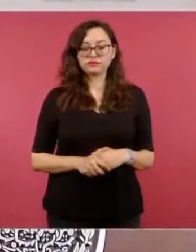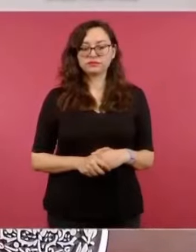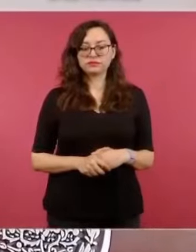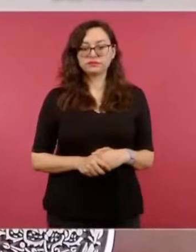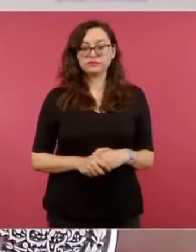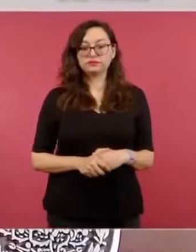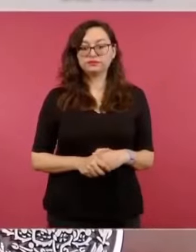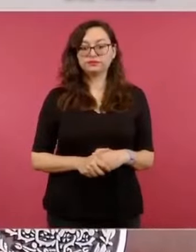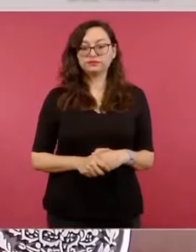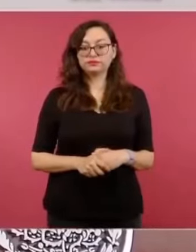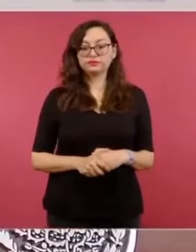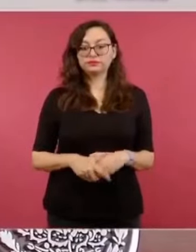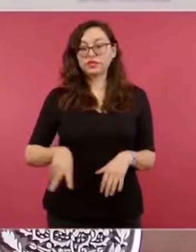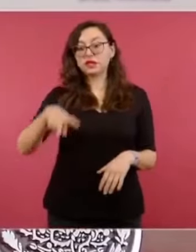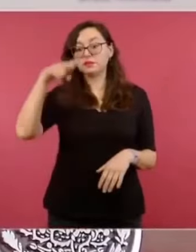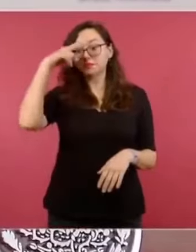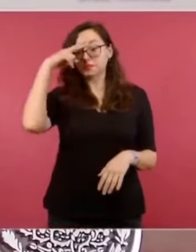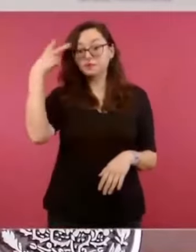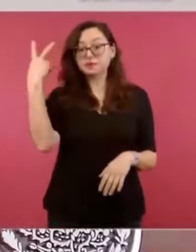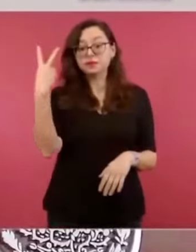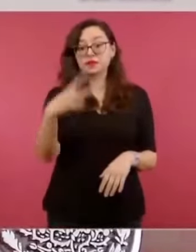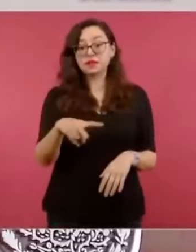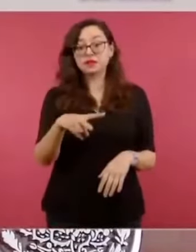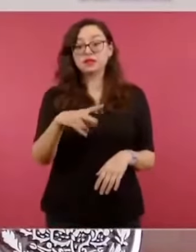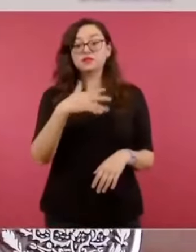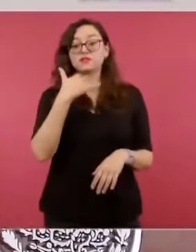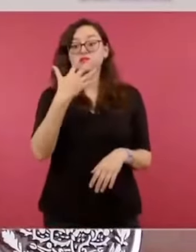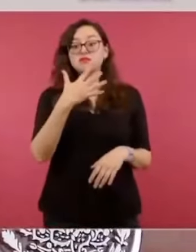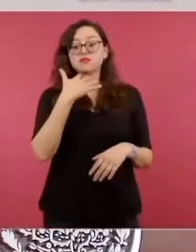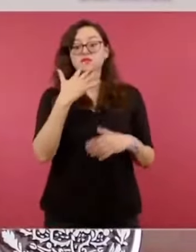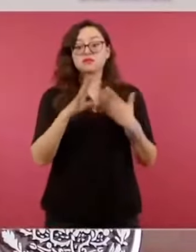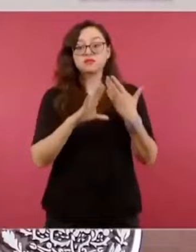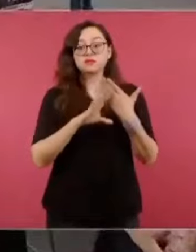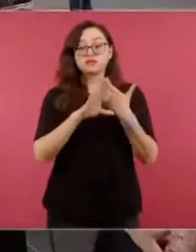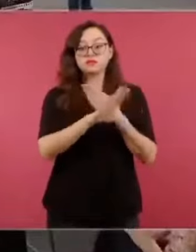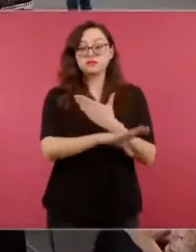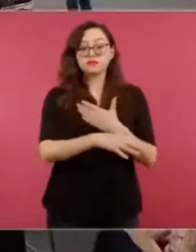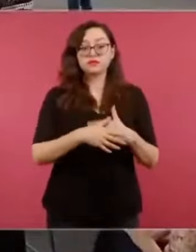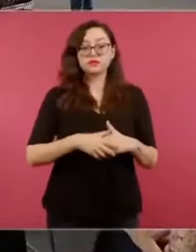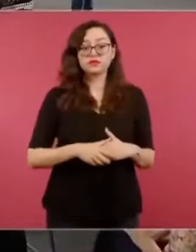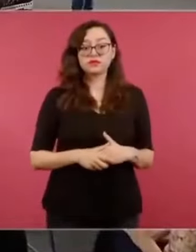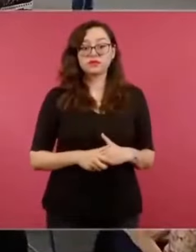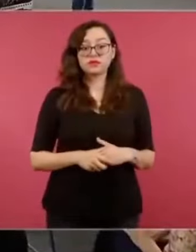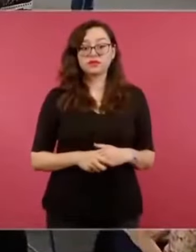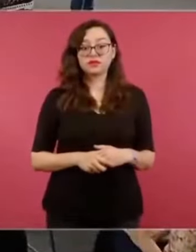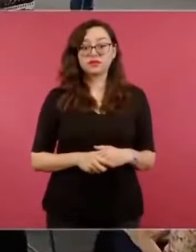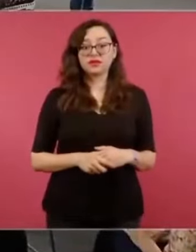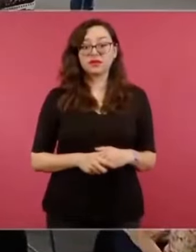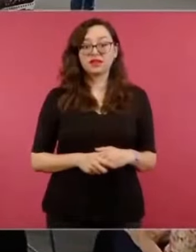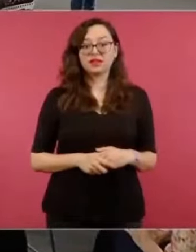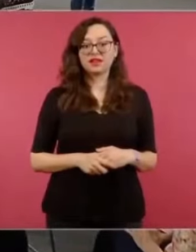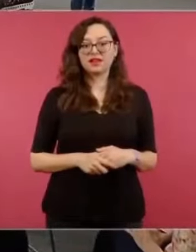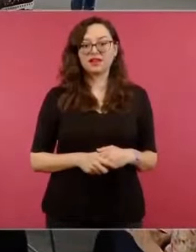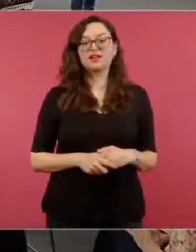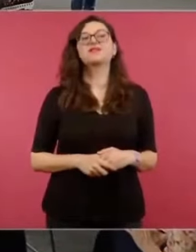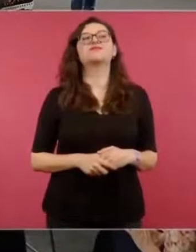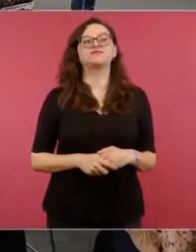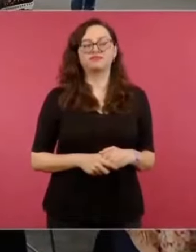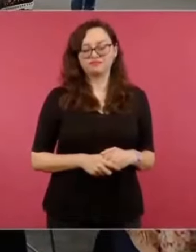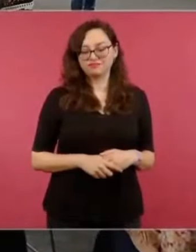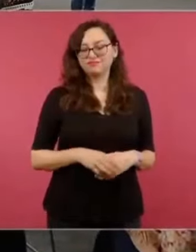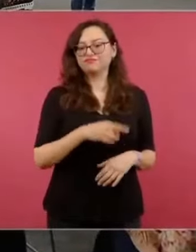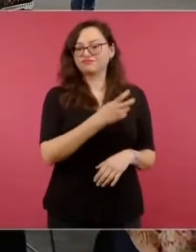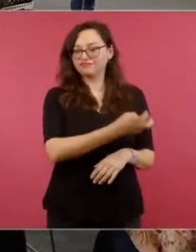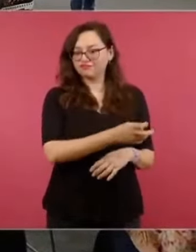Instituto Mexicano contra la Corrupción, lo creó Claudio… ¿Qué gana contra la corrupción y la impunidad? Así es, lo creó